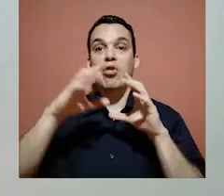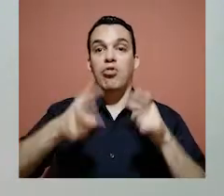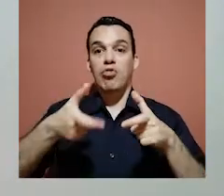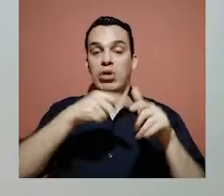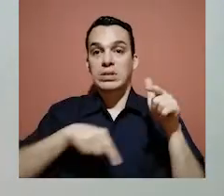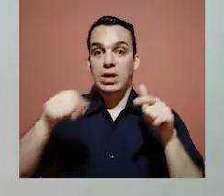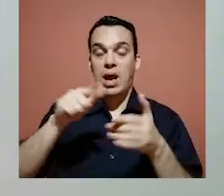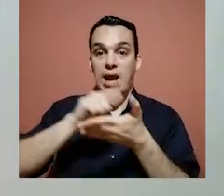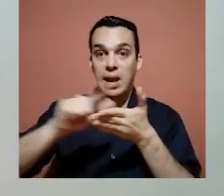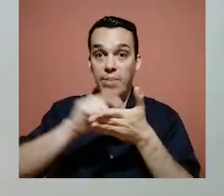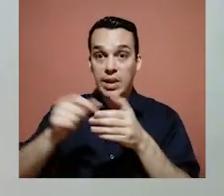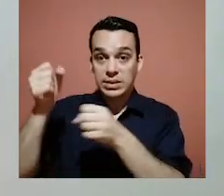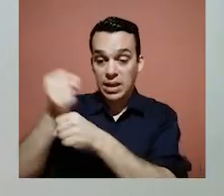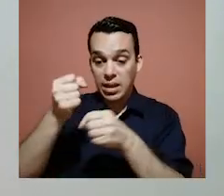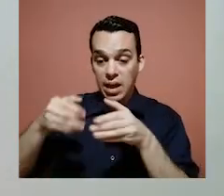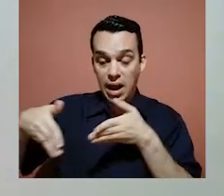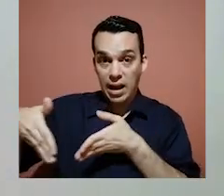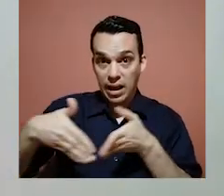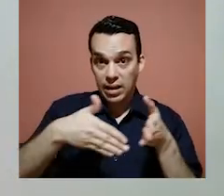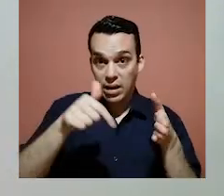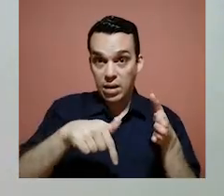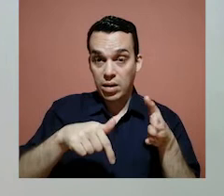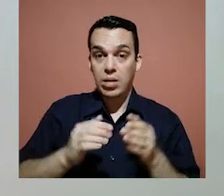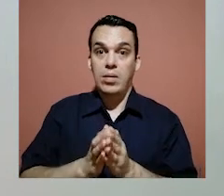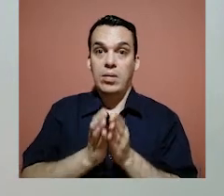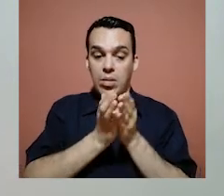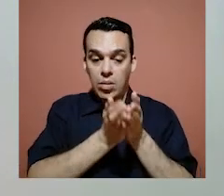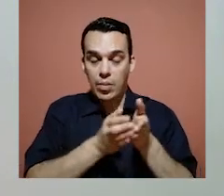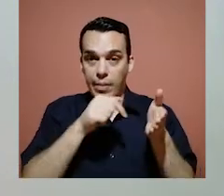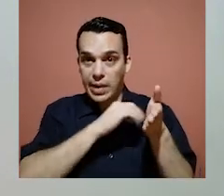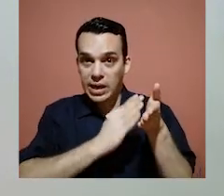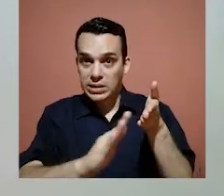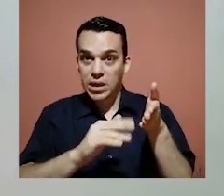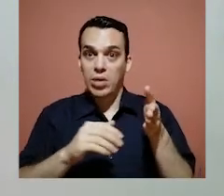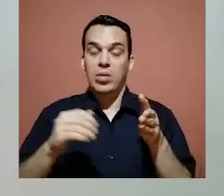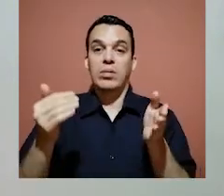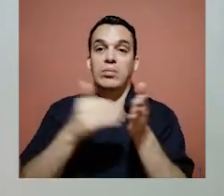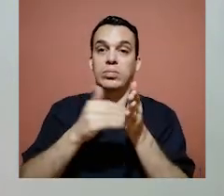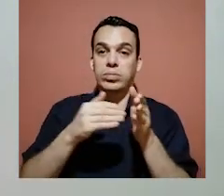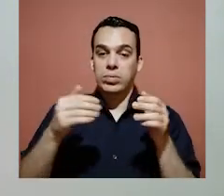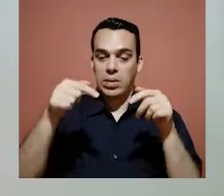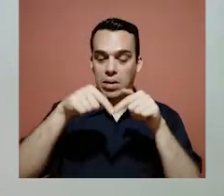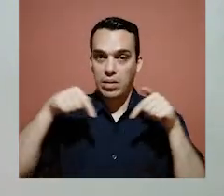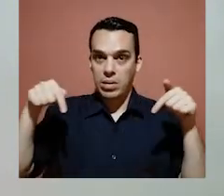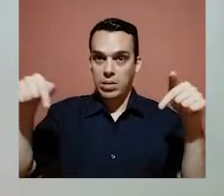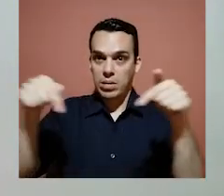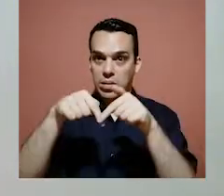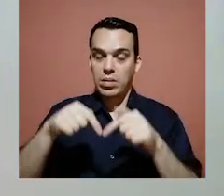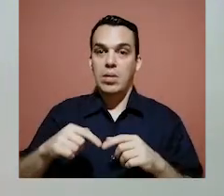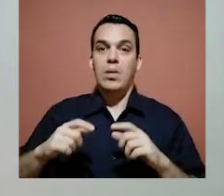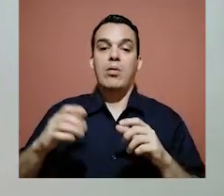reciclaje, limpieza de alcantarillado pluvial, bacheo y recarpeteo, recolección de basura